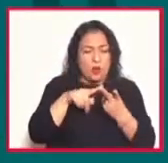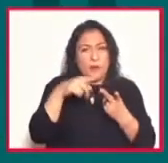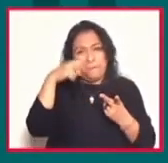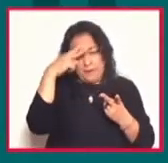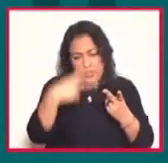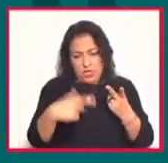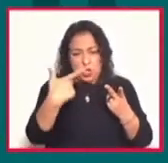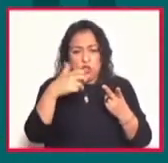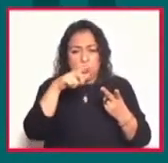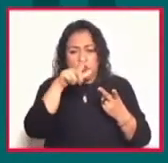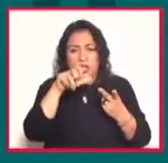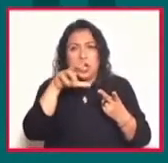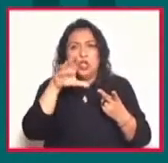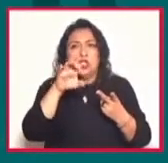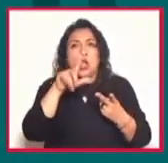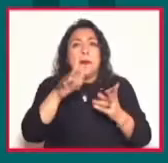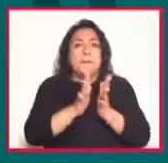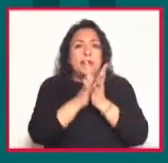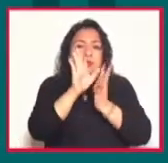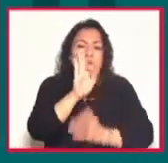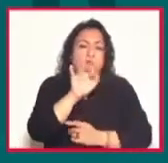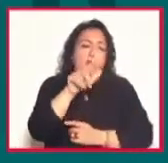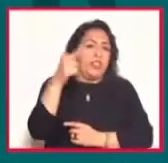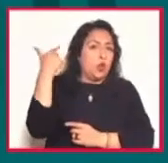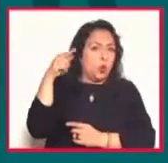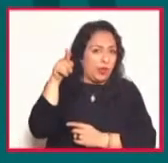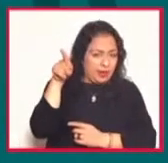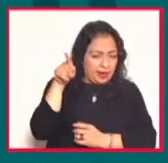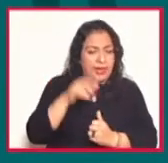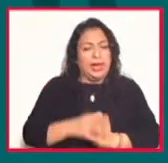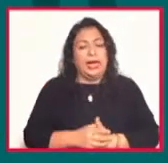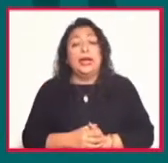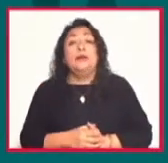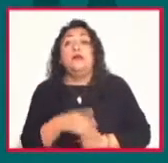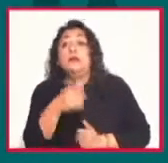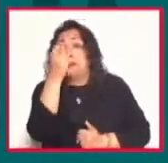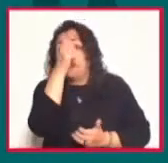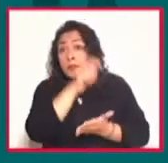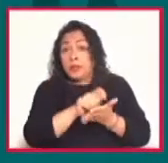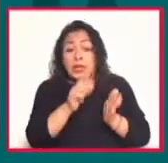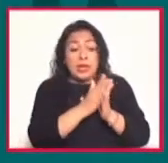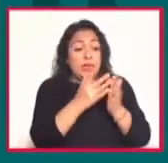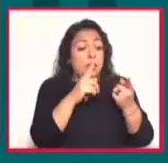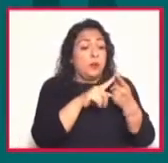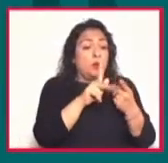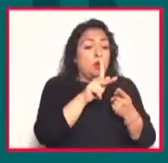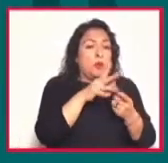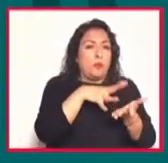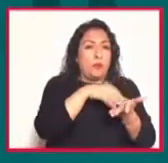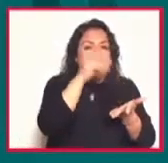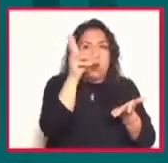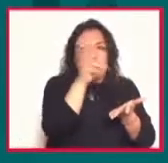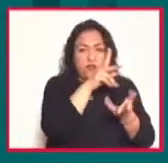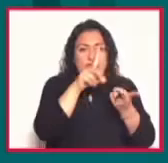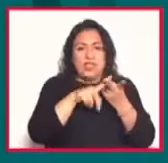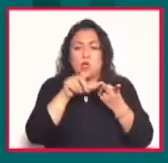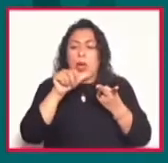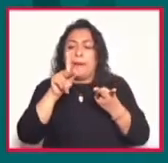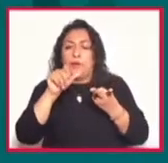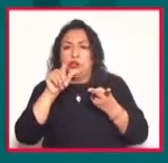durante su participación en la Feria Internacional del Libro de Guadalajara. Los autores de los libros Polvo en el Viento y Los Apóstatas,